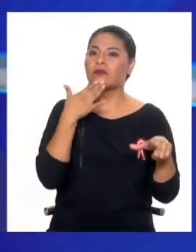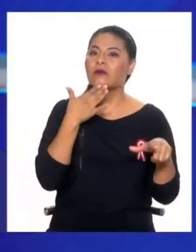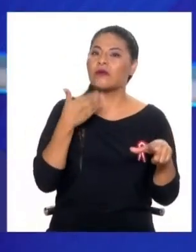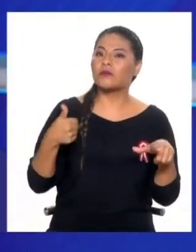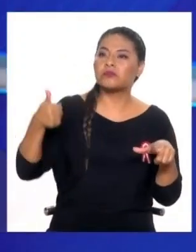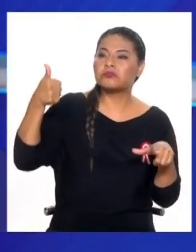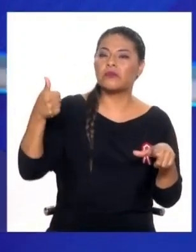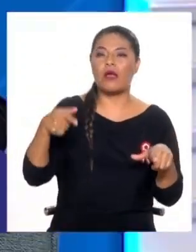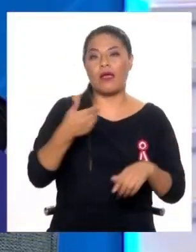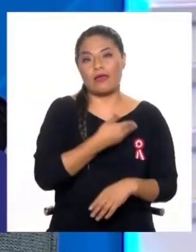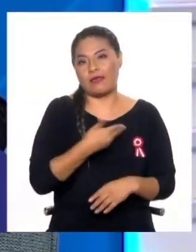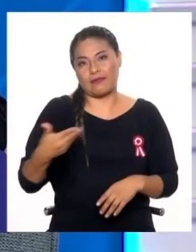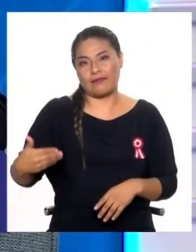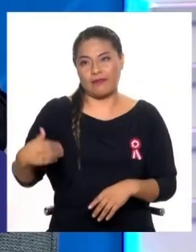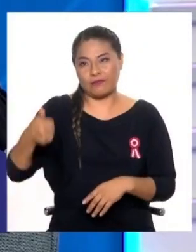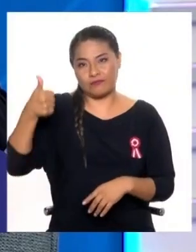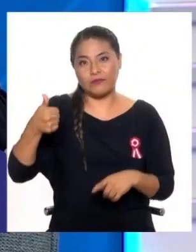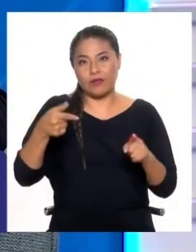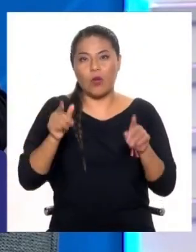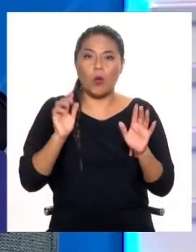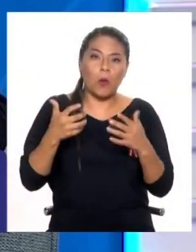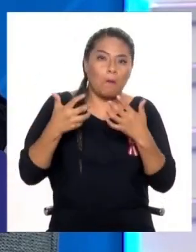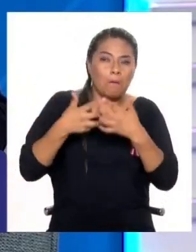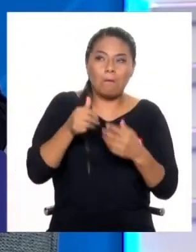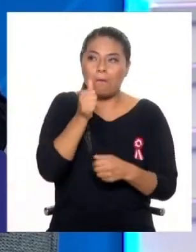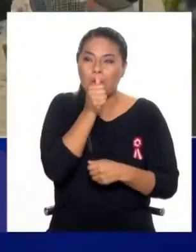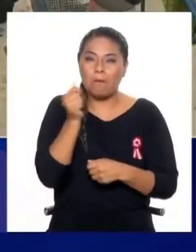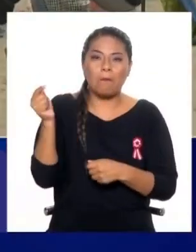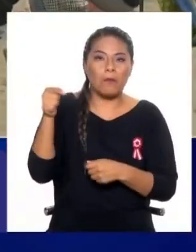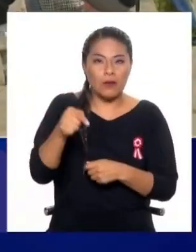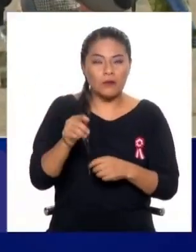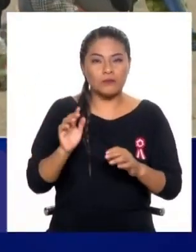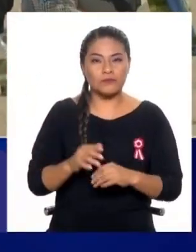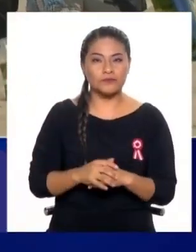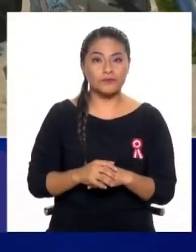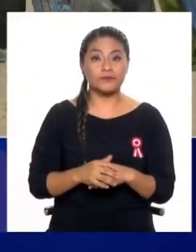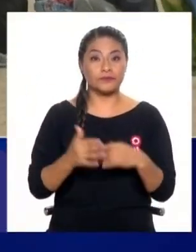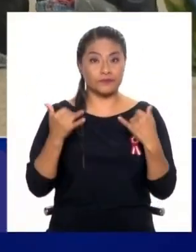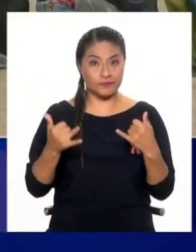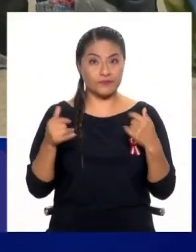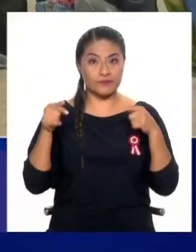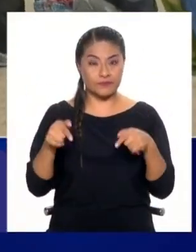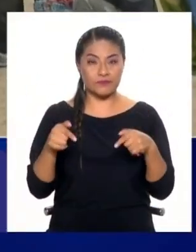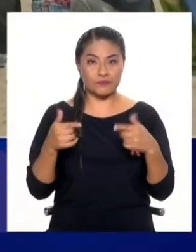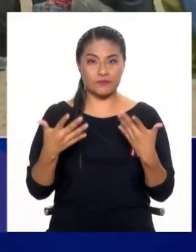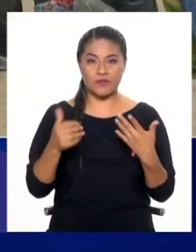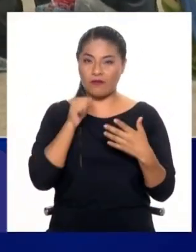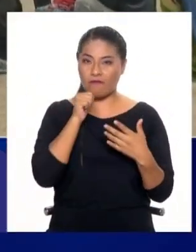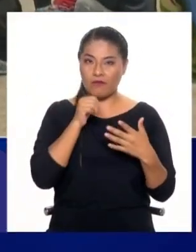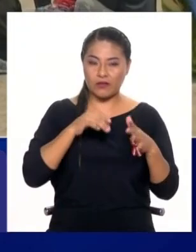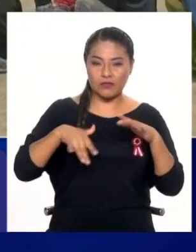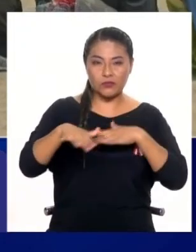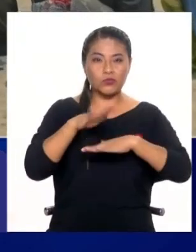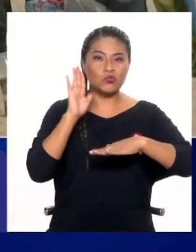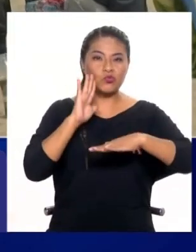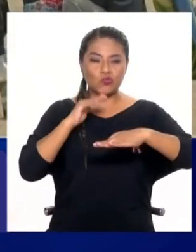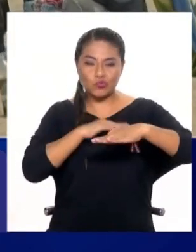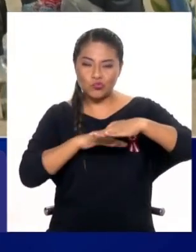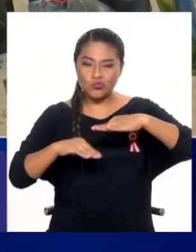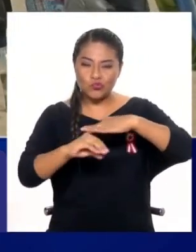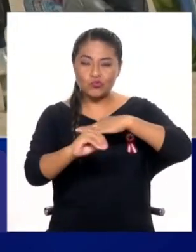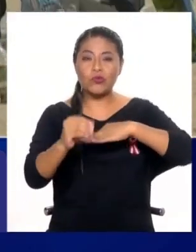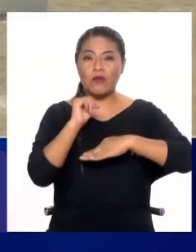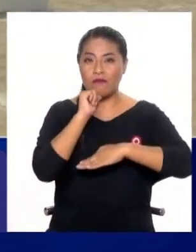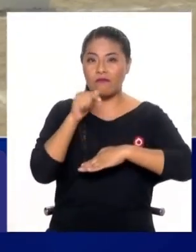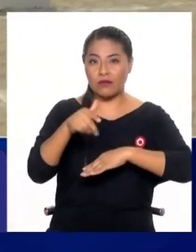Estado o eventualmente a una persona privada, etc. Y allí parece que la situación previa es que no hay un buen saneamiento de los terrenos también. Cuando